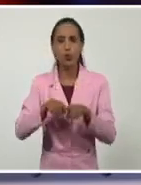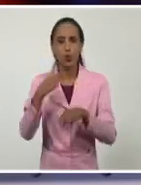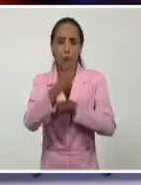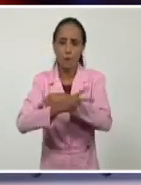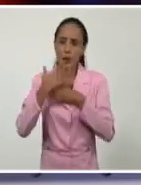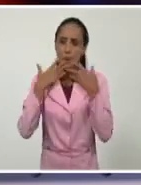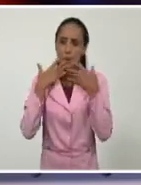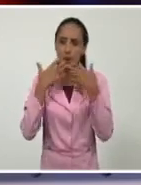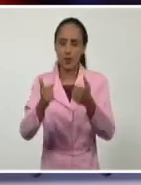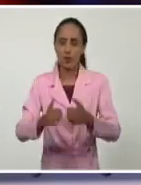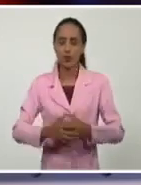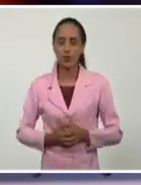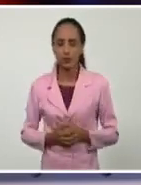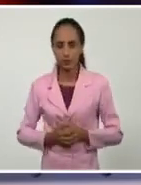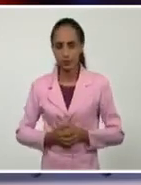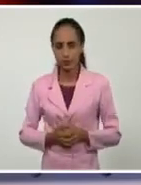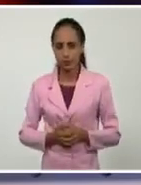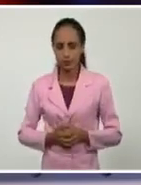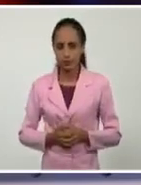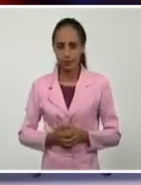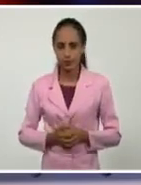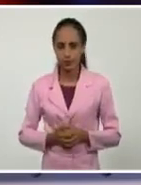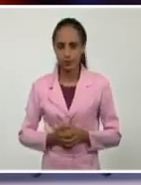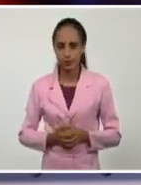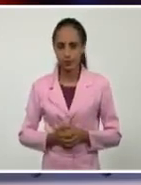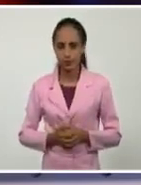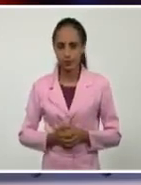Y estoy seguro de que ese es un país sin bloqueo.